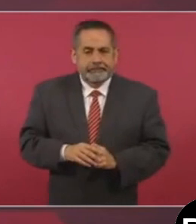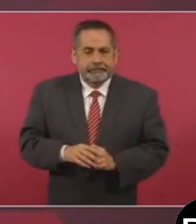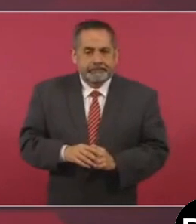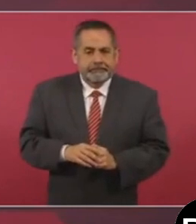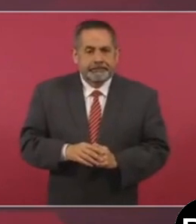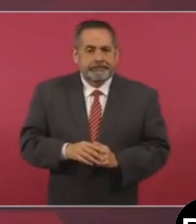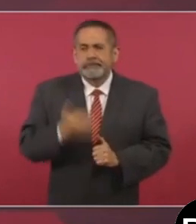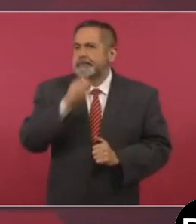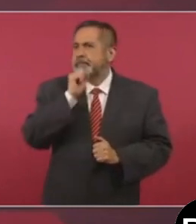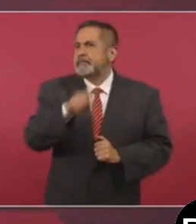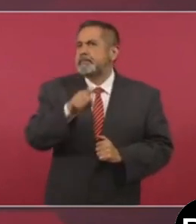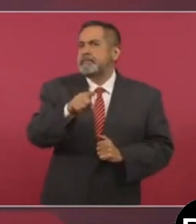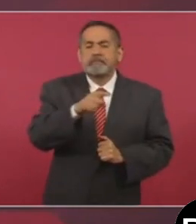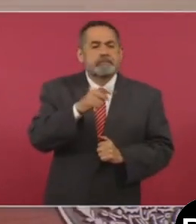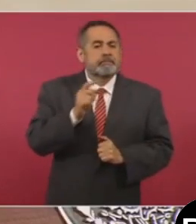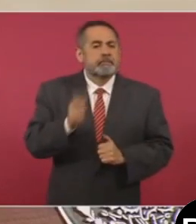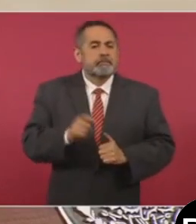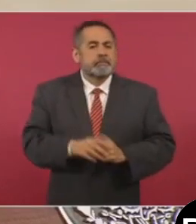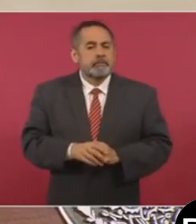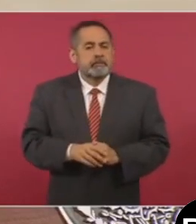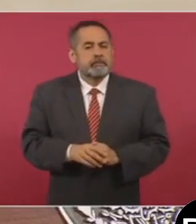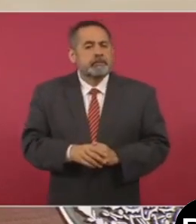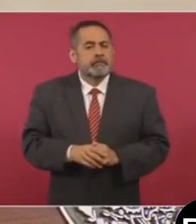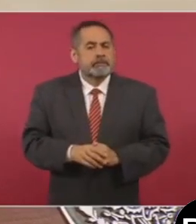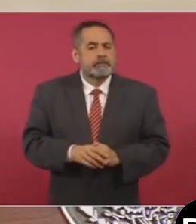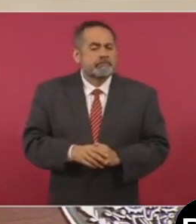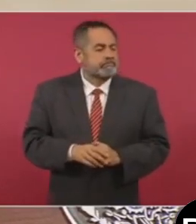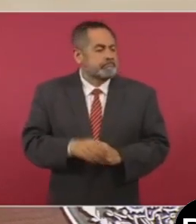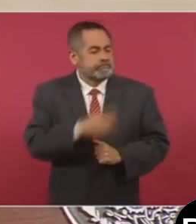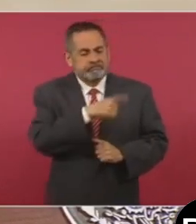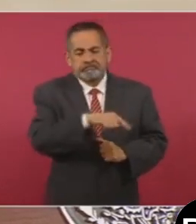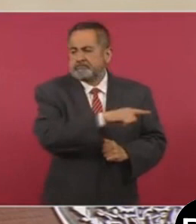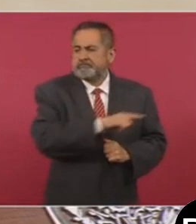muy…